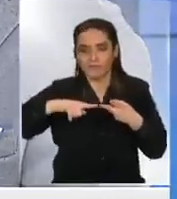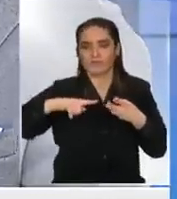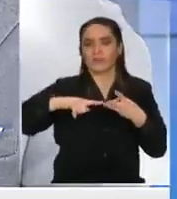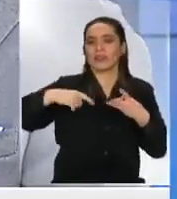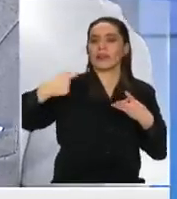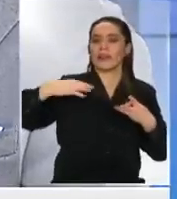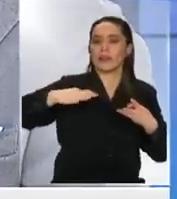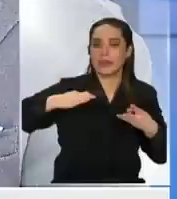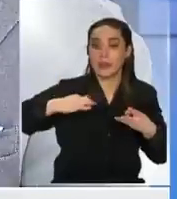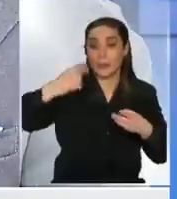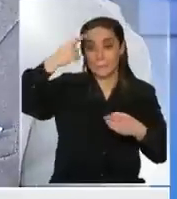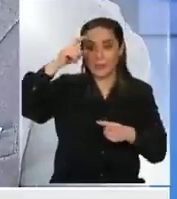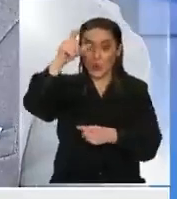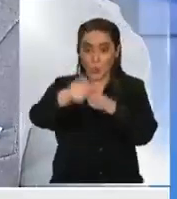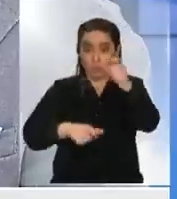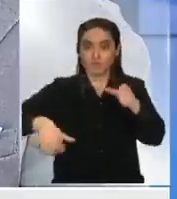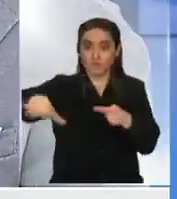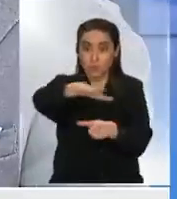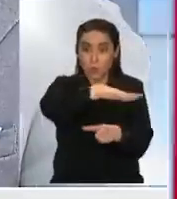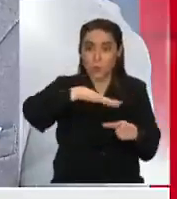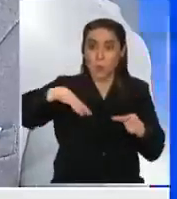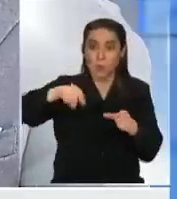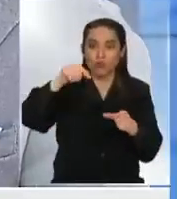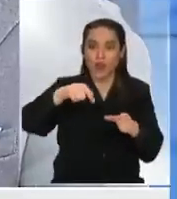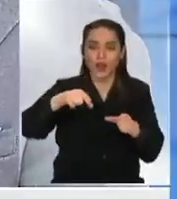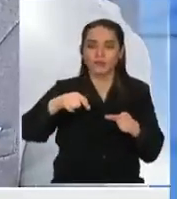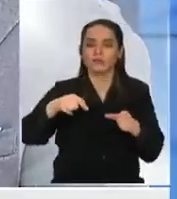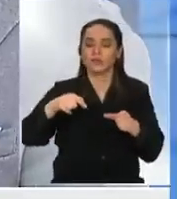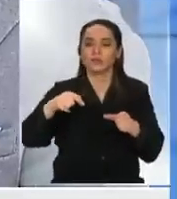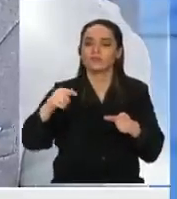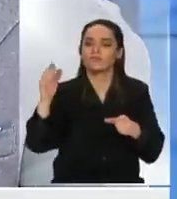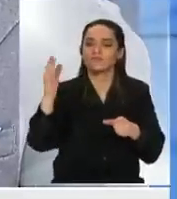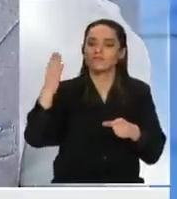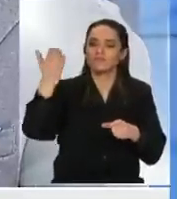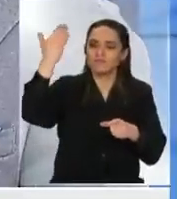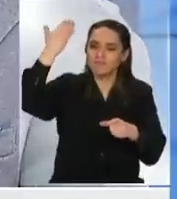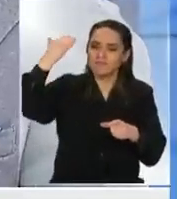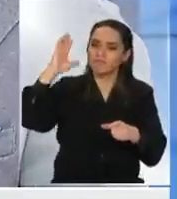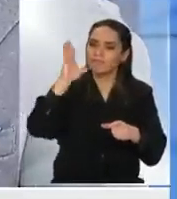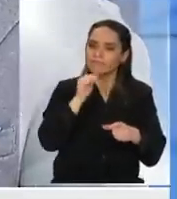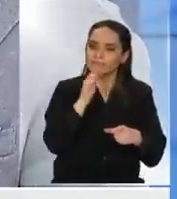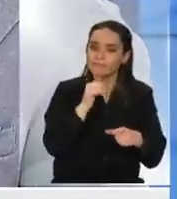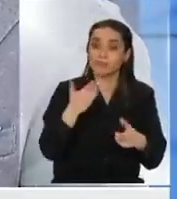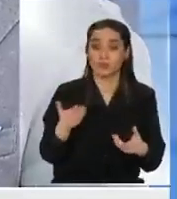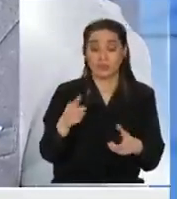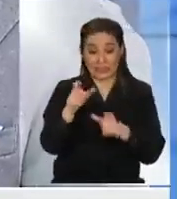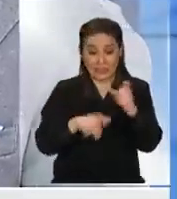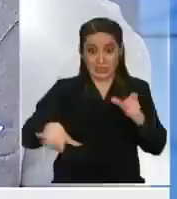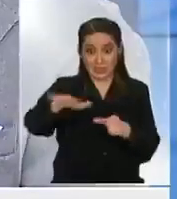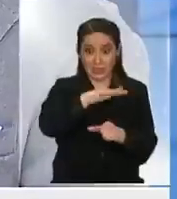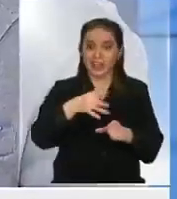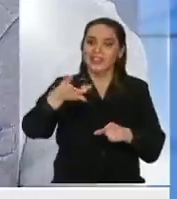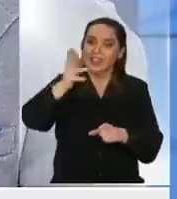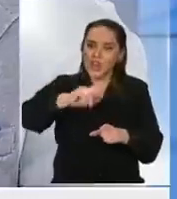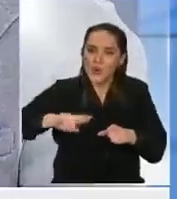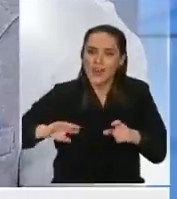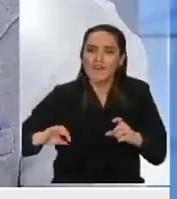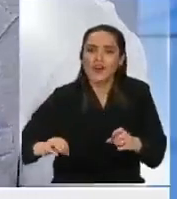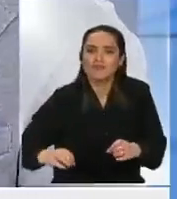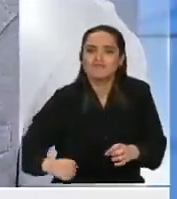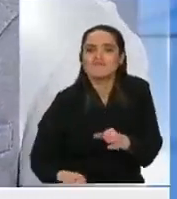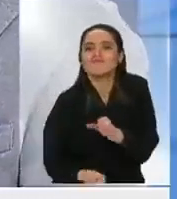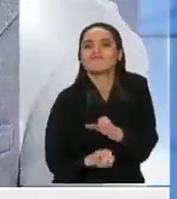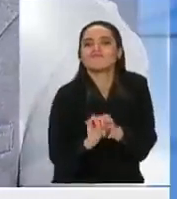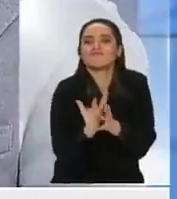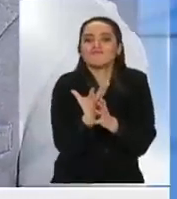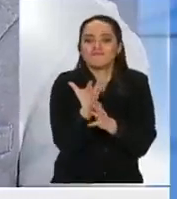pero el pueblo el campo de lo popular había estado ausente por lo tanto que el campo de lo popular vuelva a surgir como un actor potente